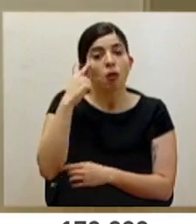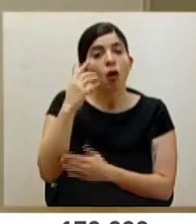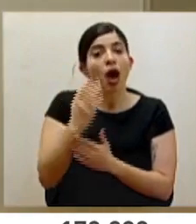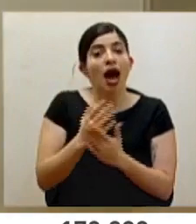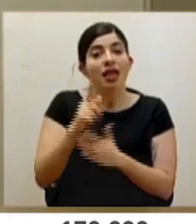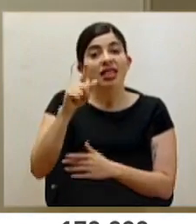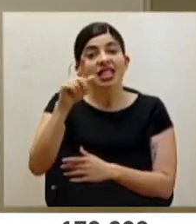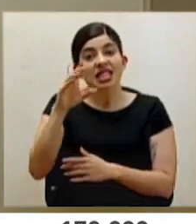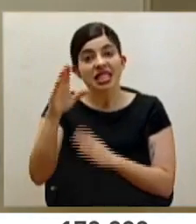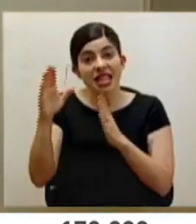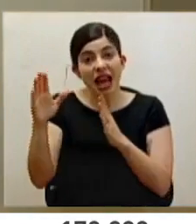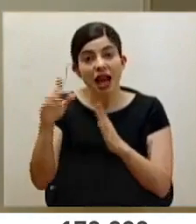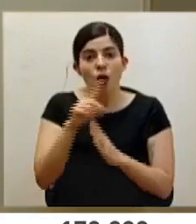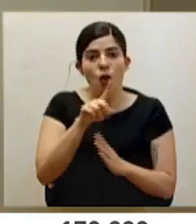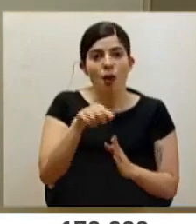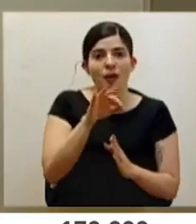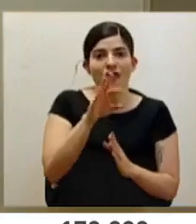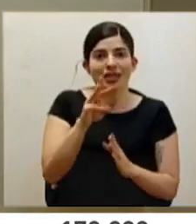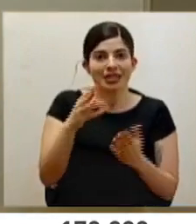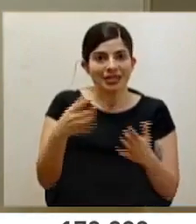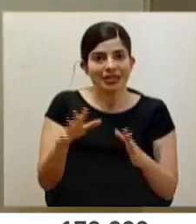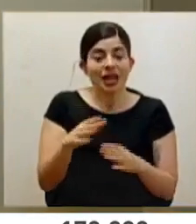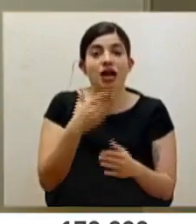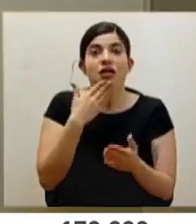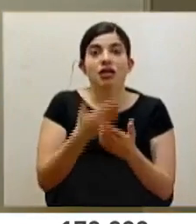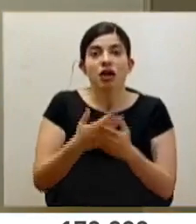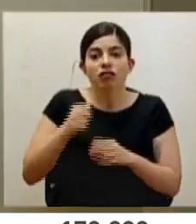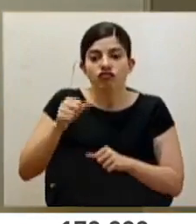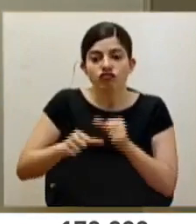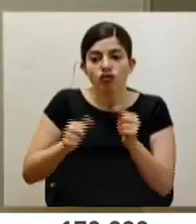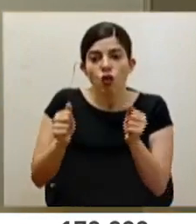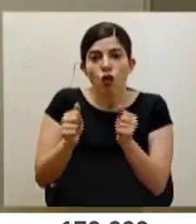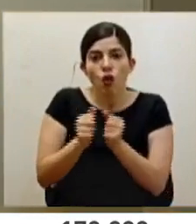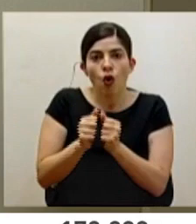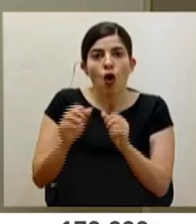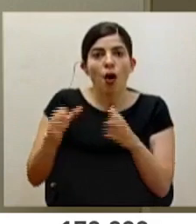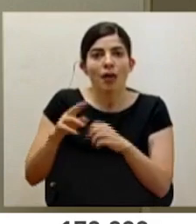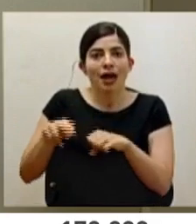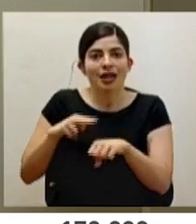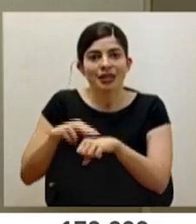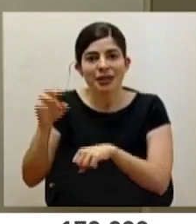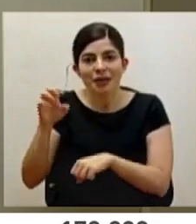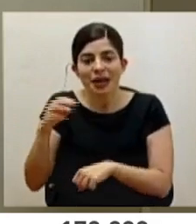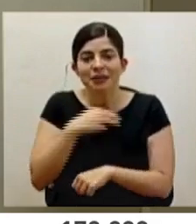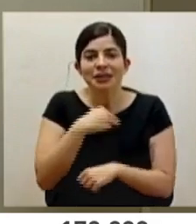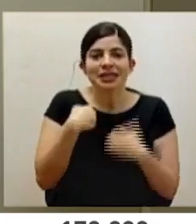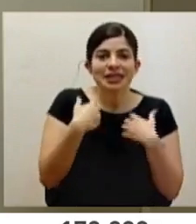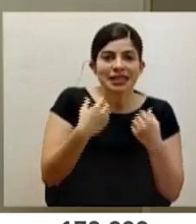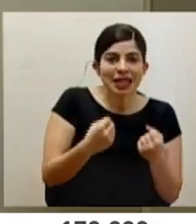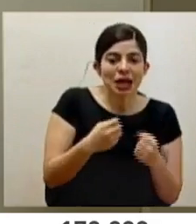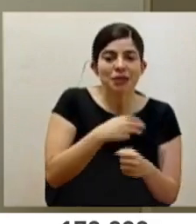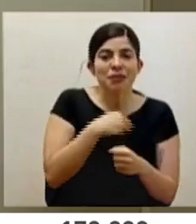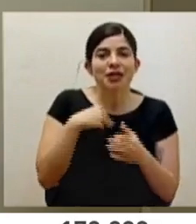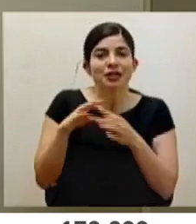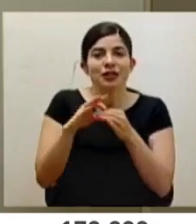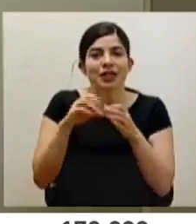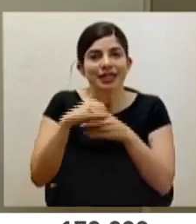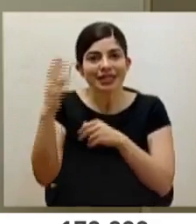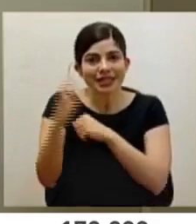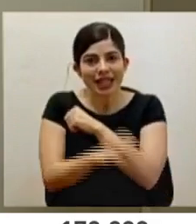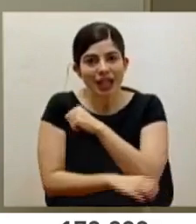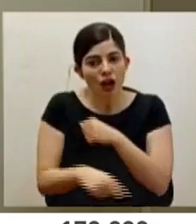habitantes. Eso es gracias al esfuerzo que se ha realizado en conjunto con la Comisión Nacional de Emergencias, el Ministerio de Salud, el Ministerio de Relaciones Exteriores.